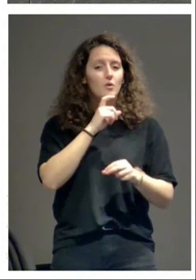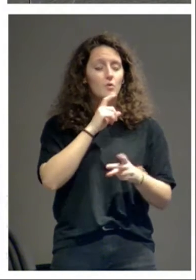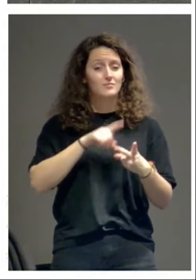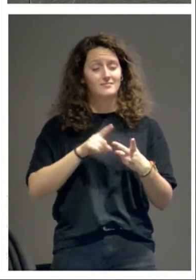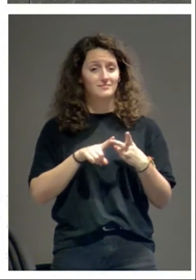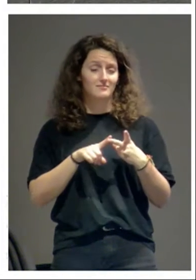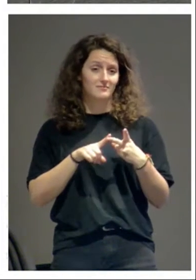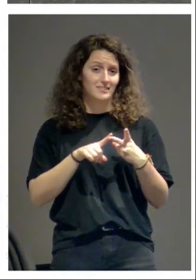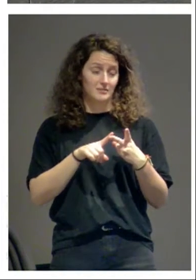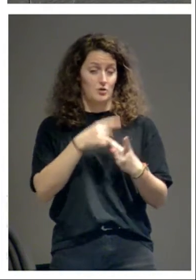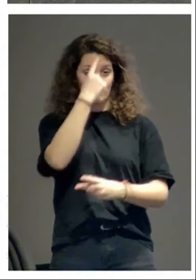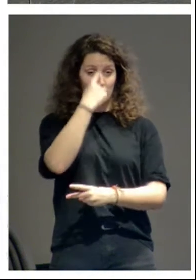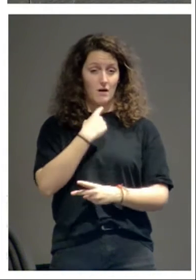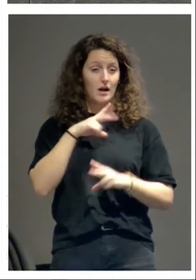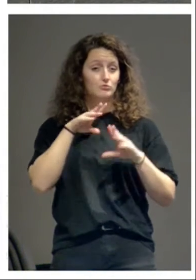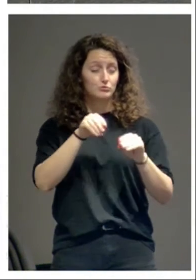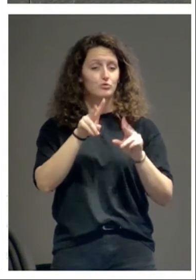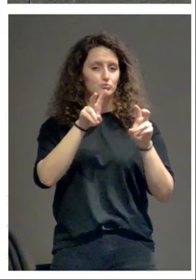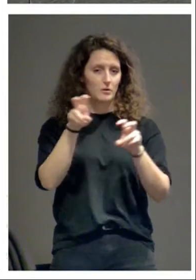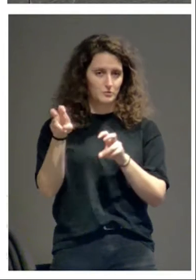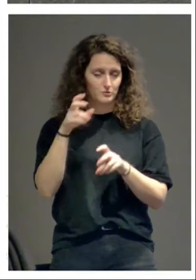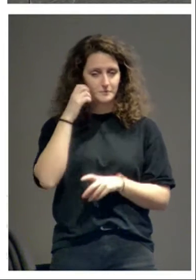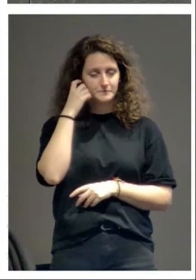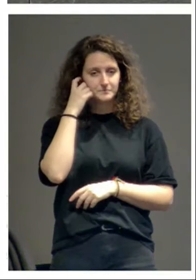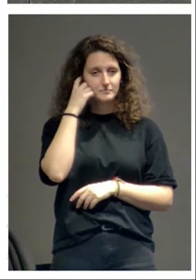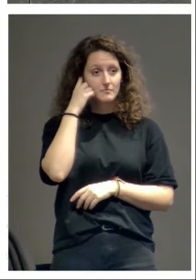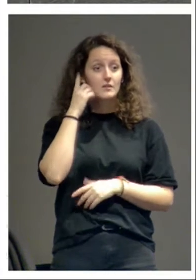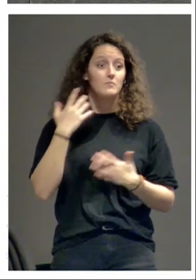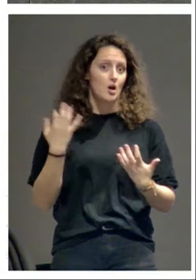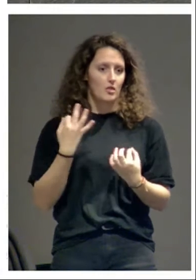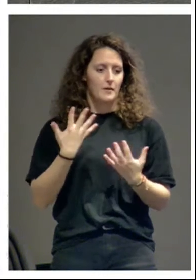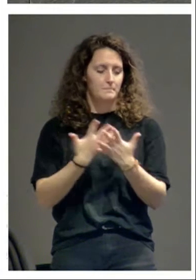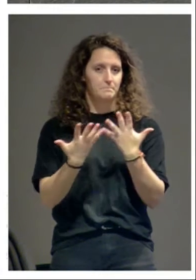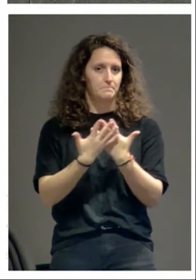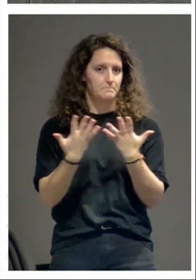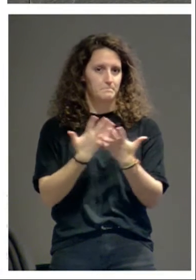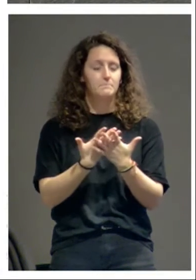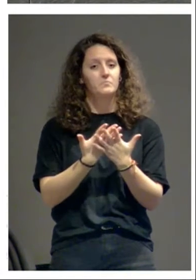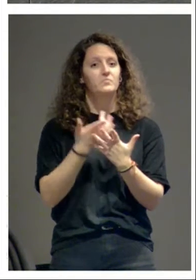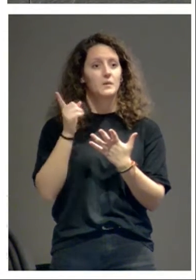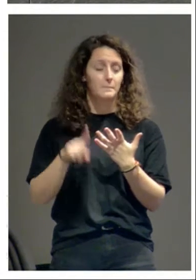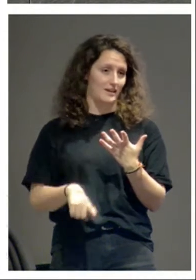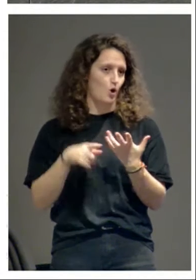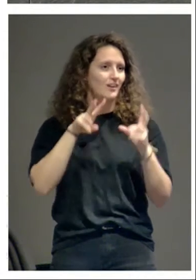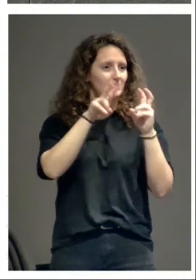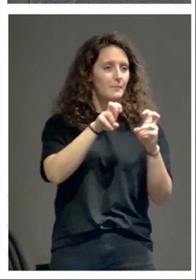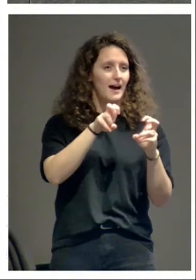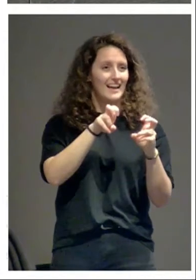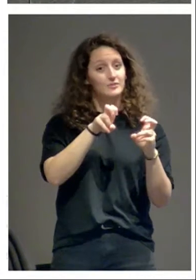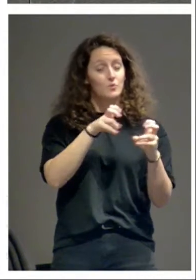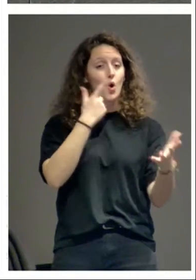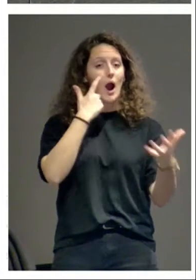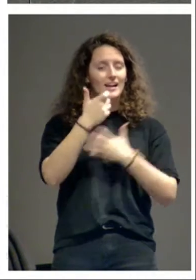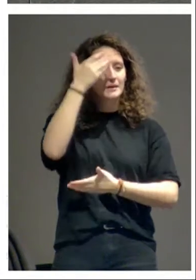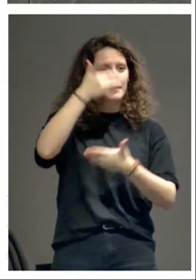los nuevos usos de las imágenes. Pero, claro, tengo que combinar eso con qué hay de nuevo en el arte